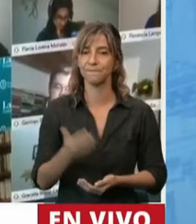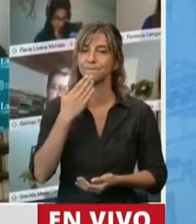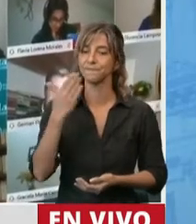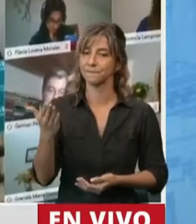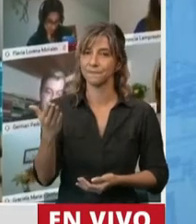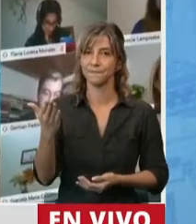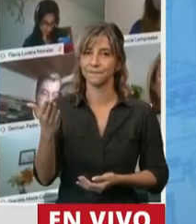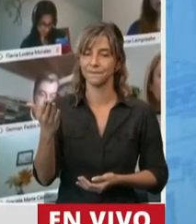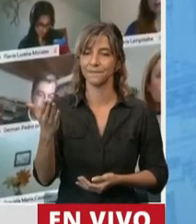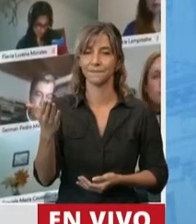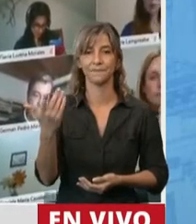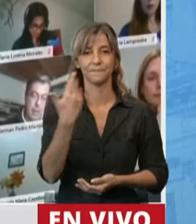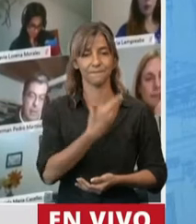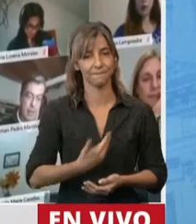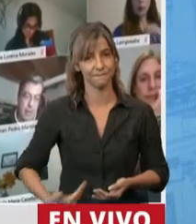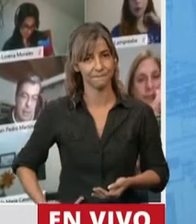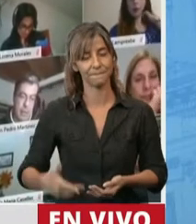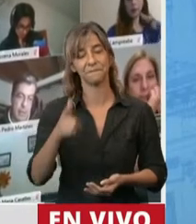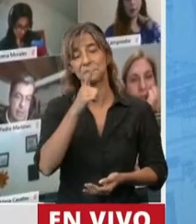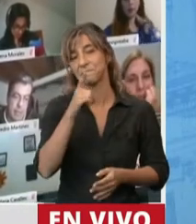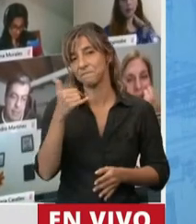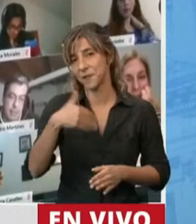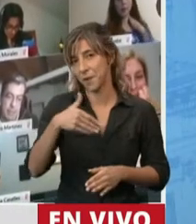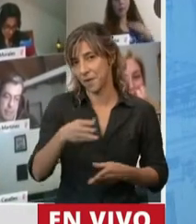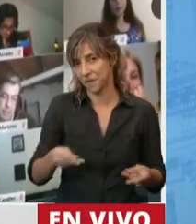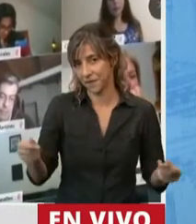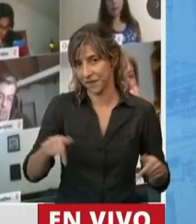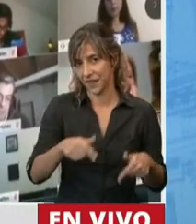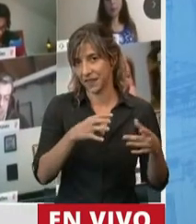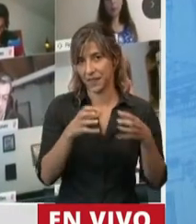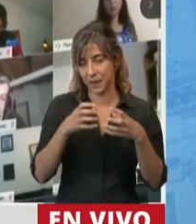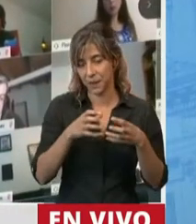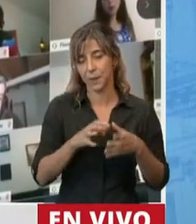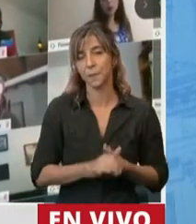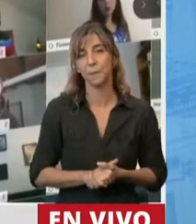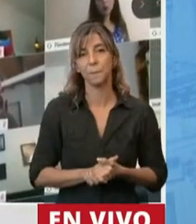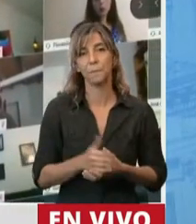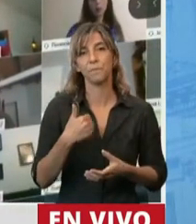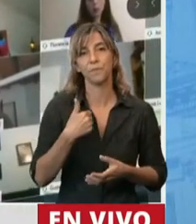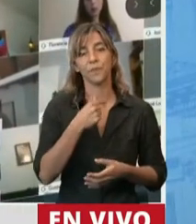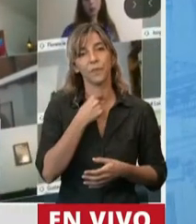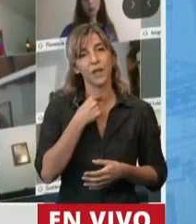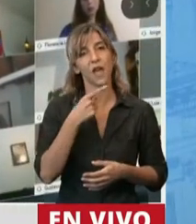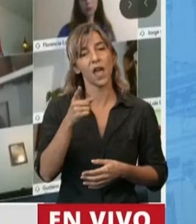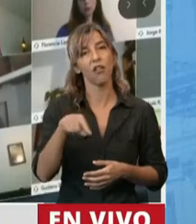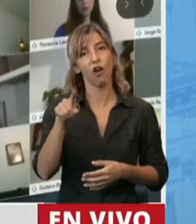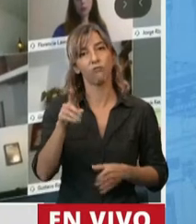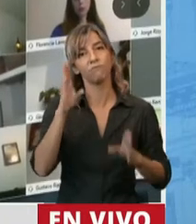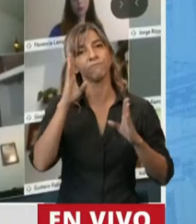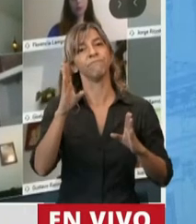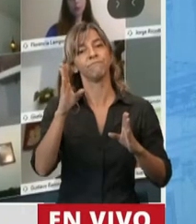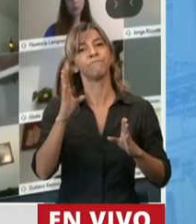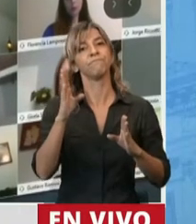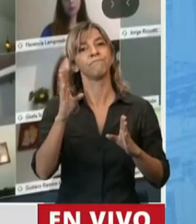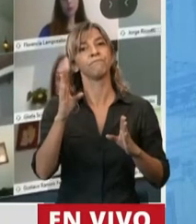que ya terminando este debate, vale la pena llamar la atención sobre dos hechos históricos que están